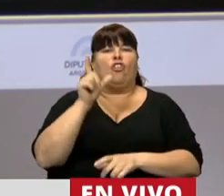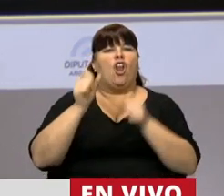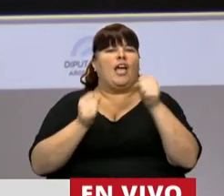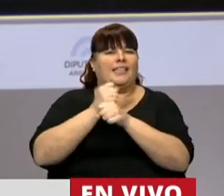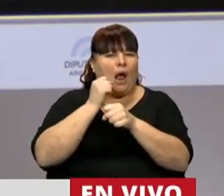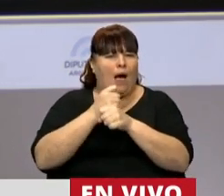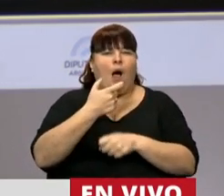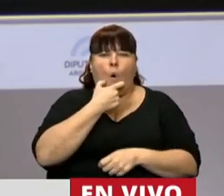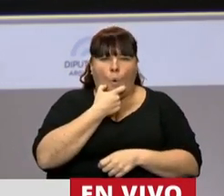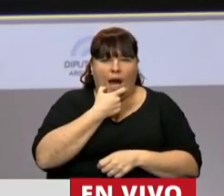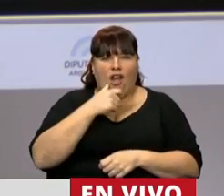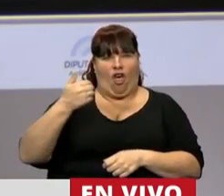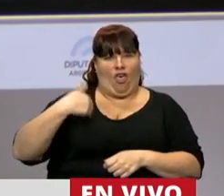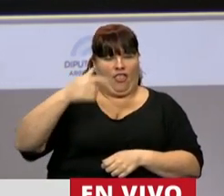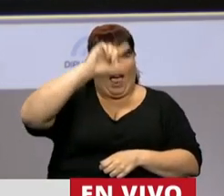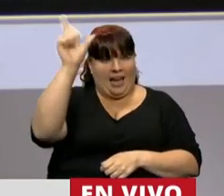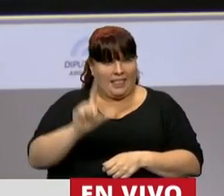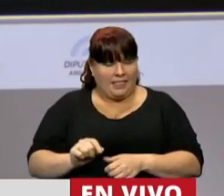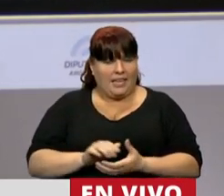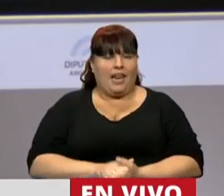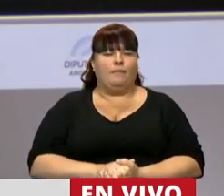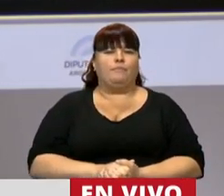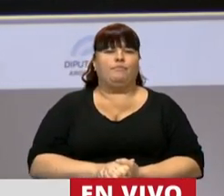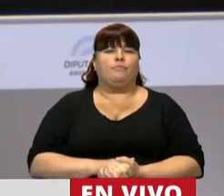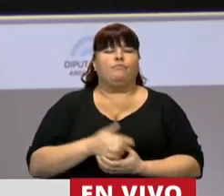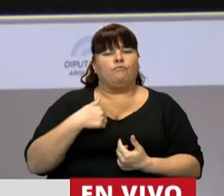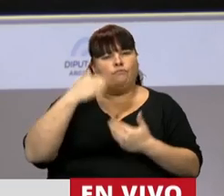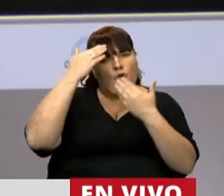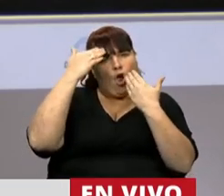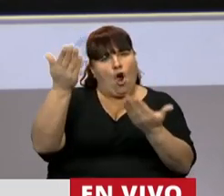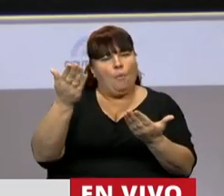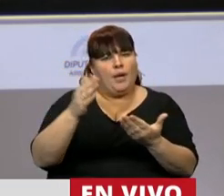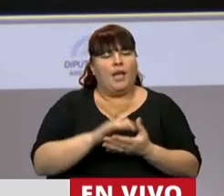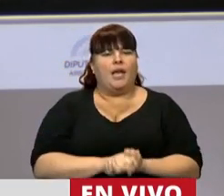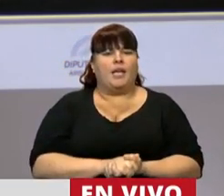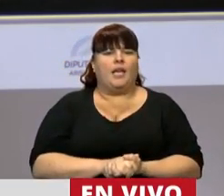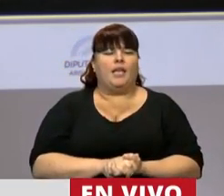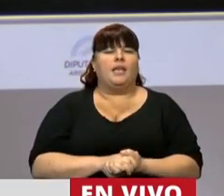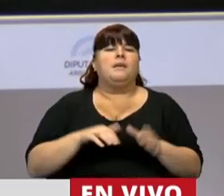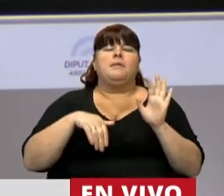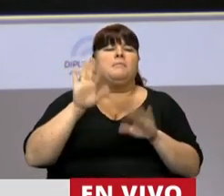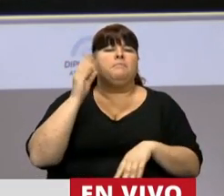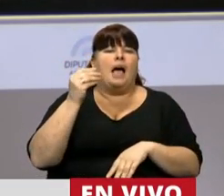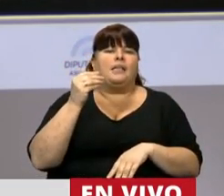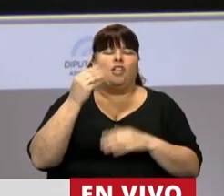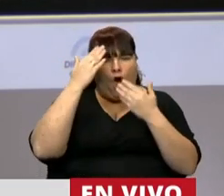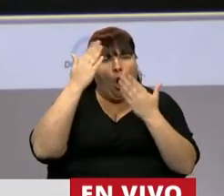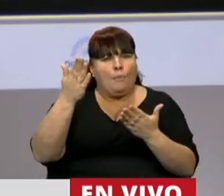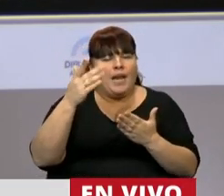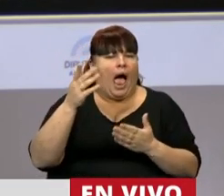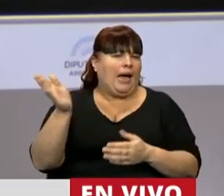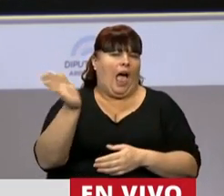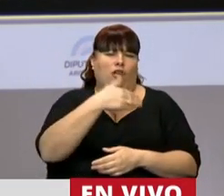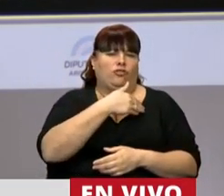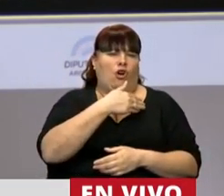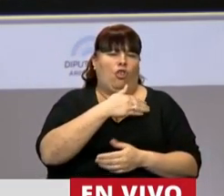Trabajadores del Cuero de la República Argentina, quiero rendir homenaje a